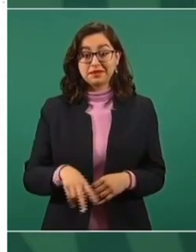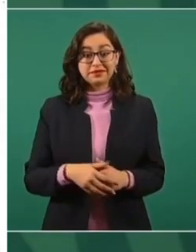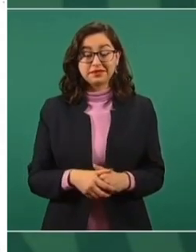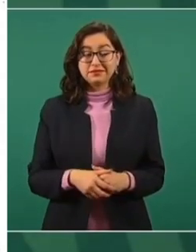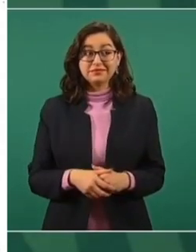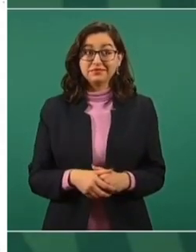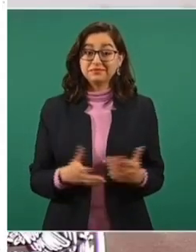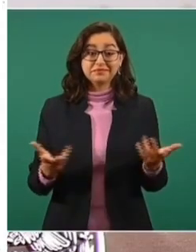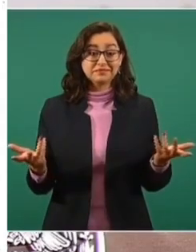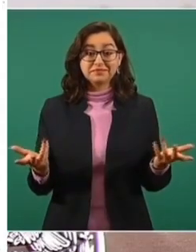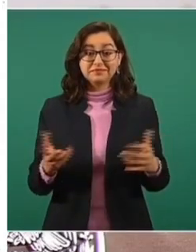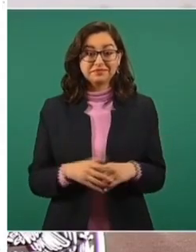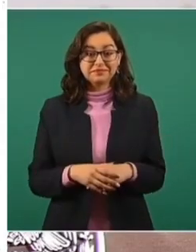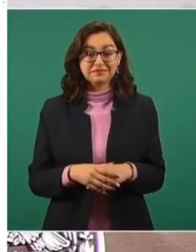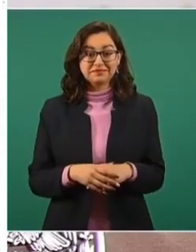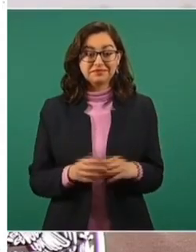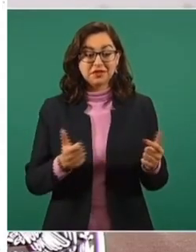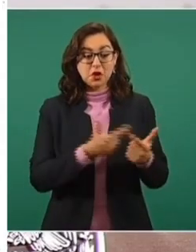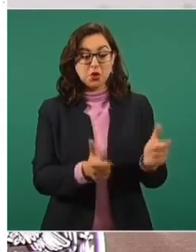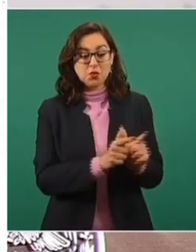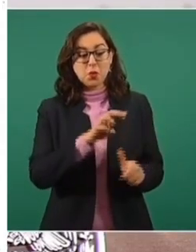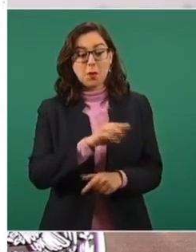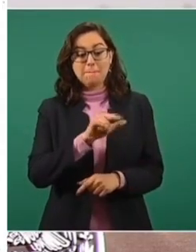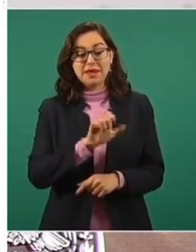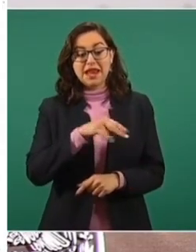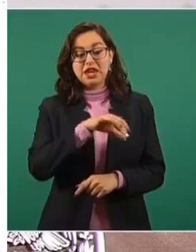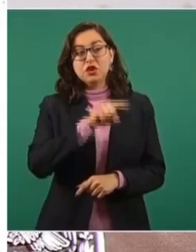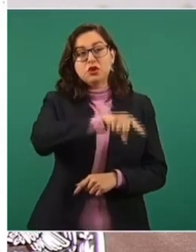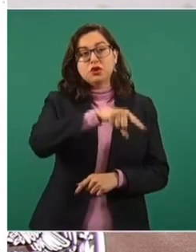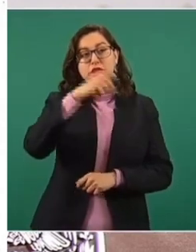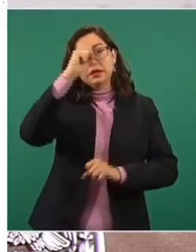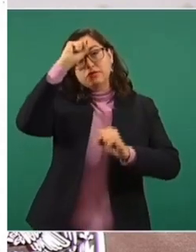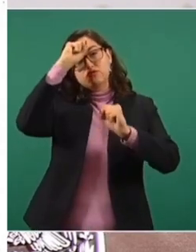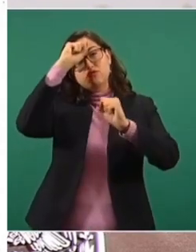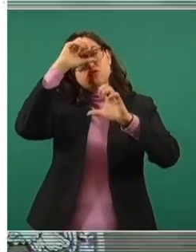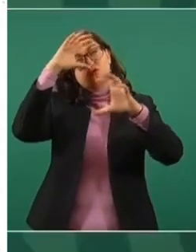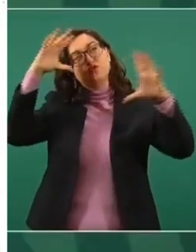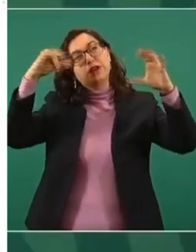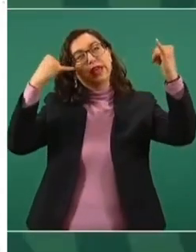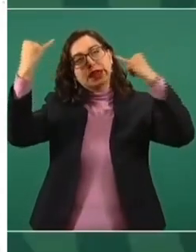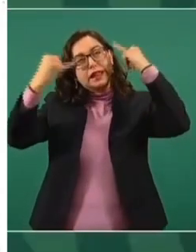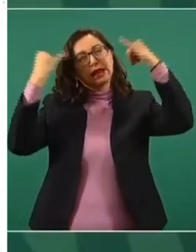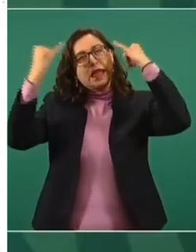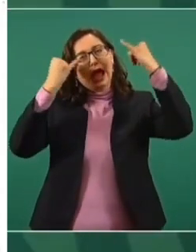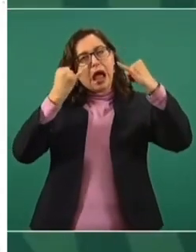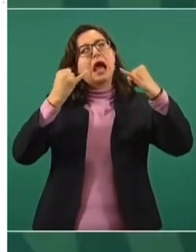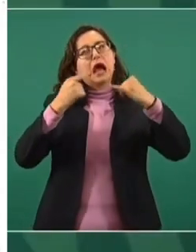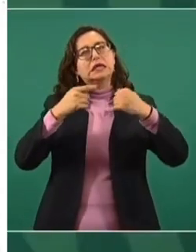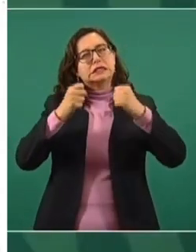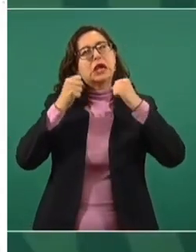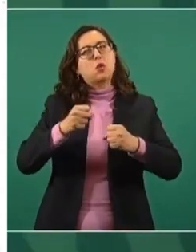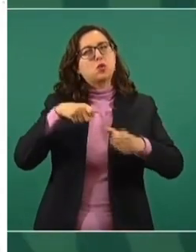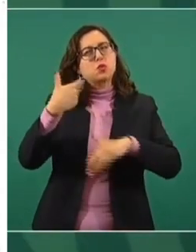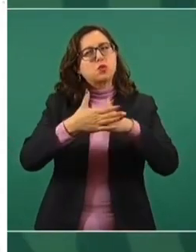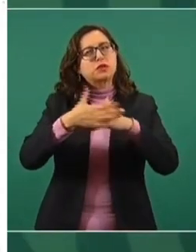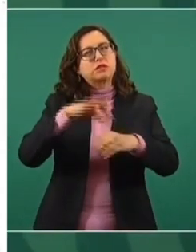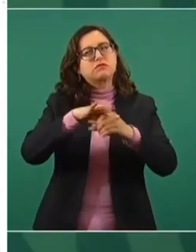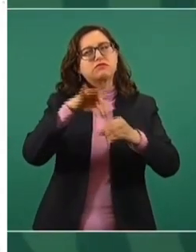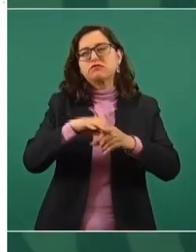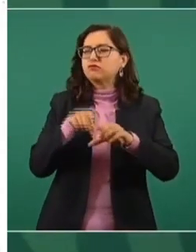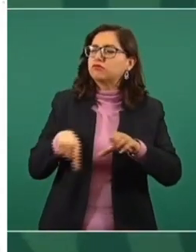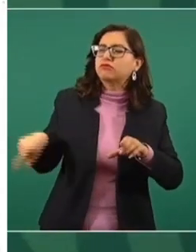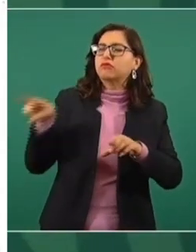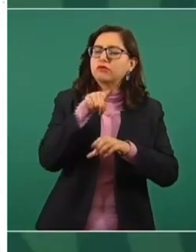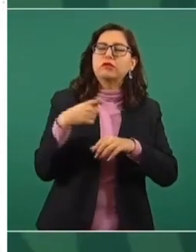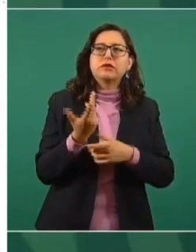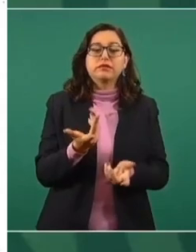milenio, ya porque ya están suponiendo de que se van a utilizar los datos, ese es el sentido de